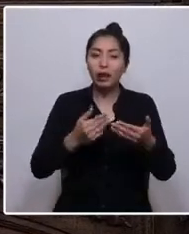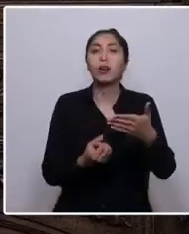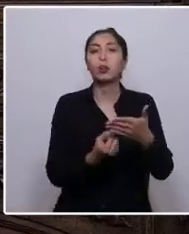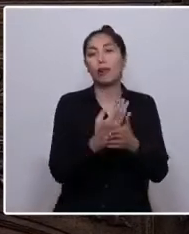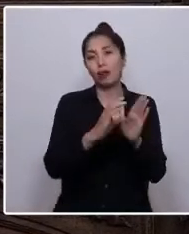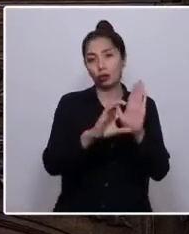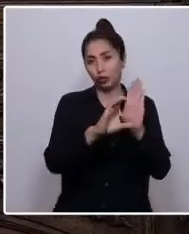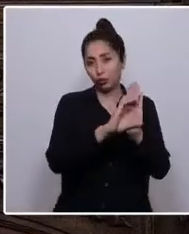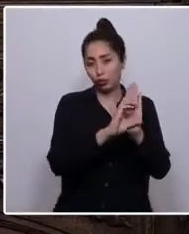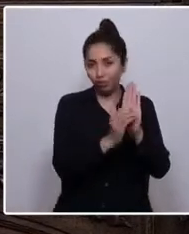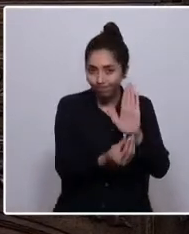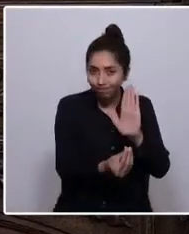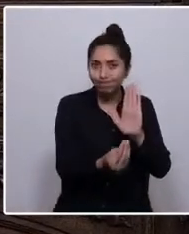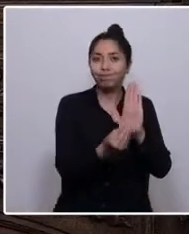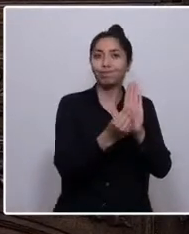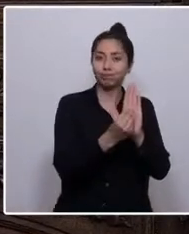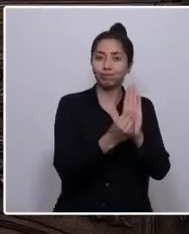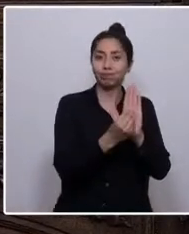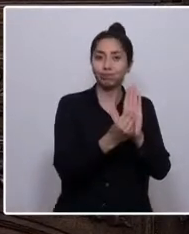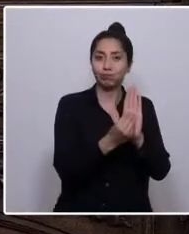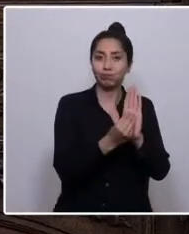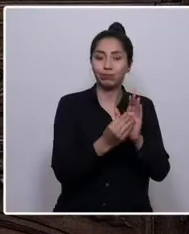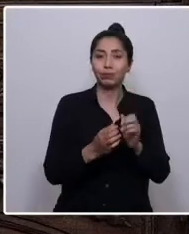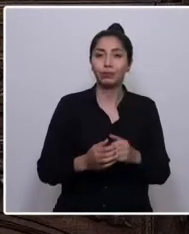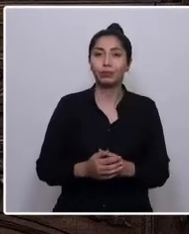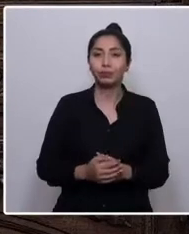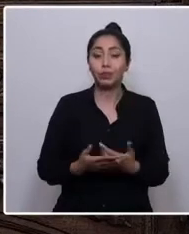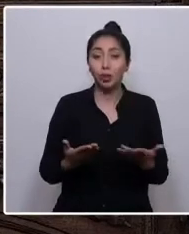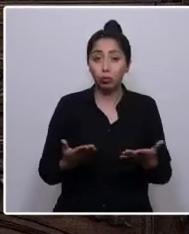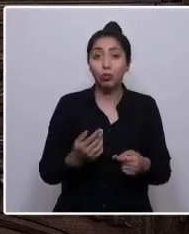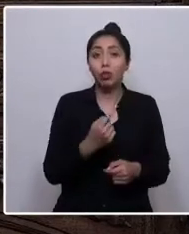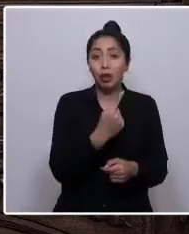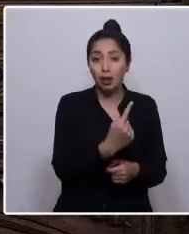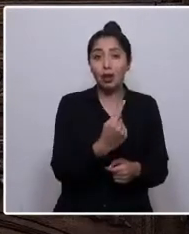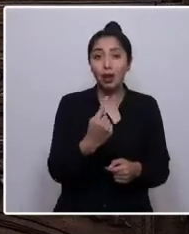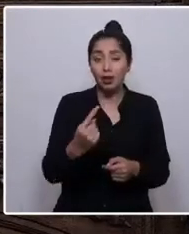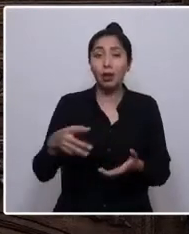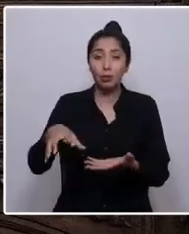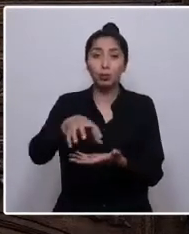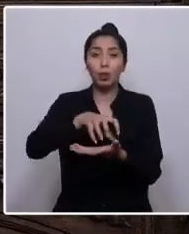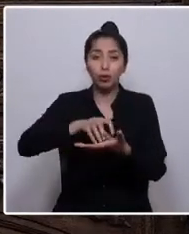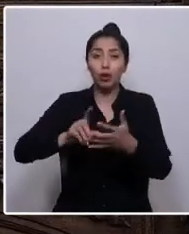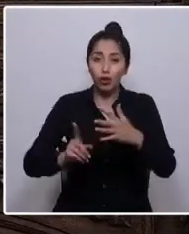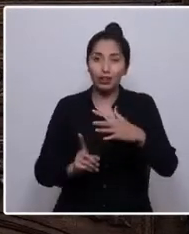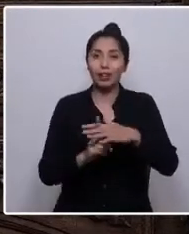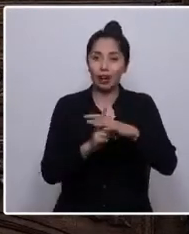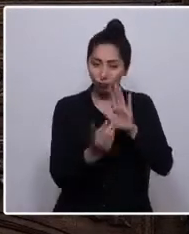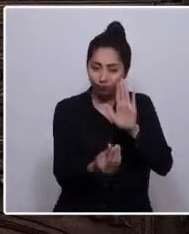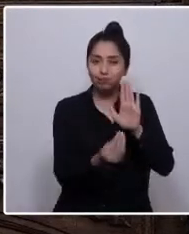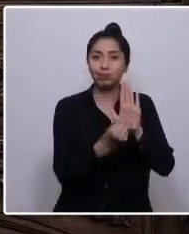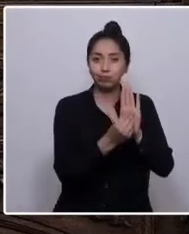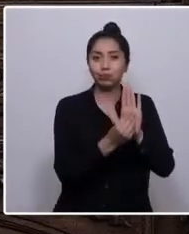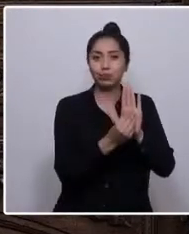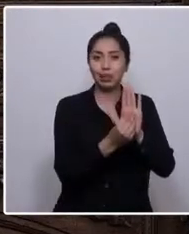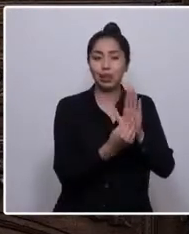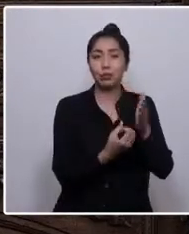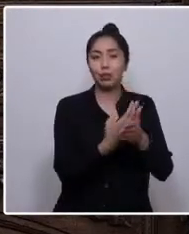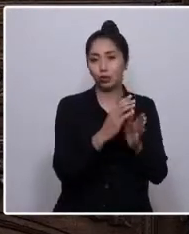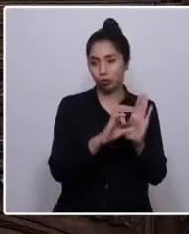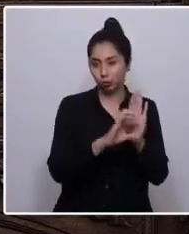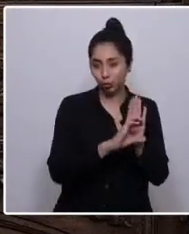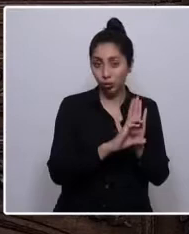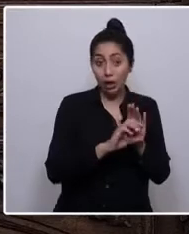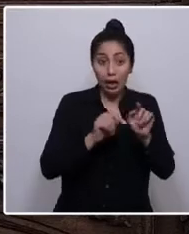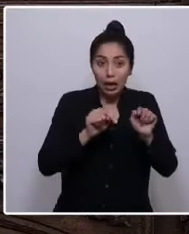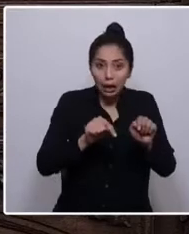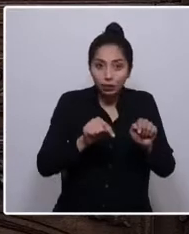respecto de cada uno de los pueblos originarios. Esto nos